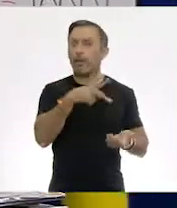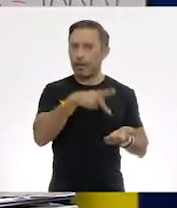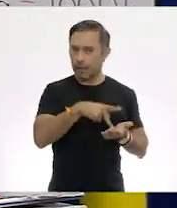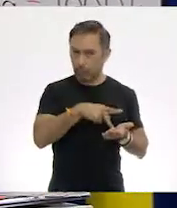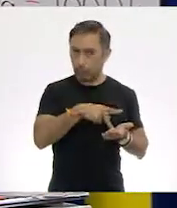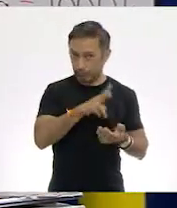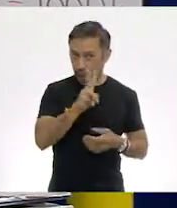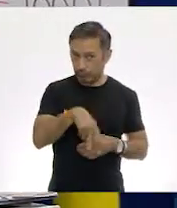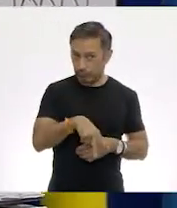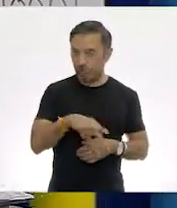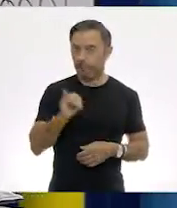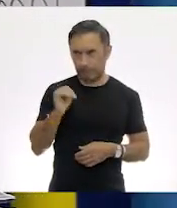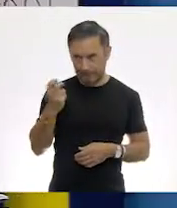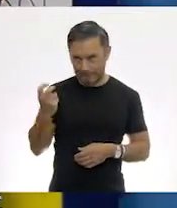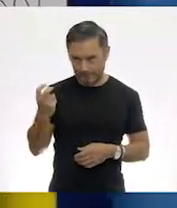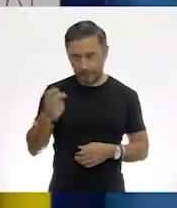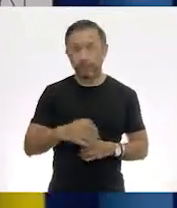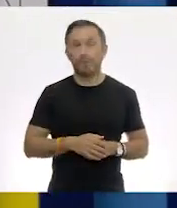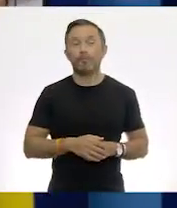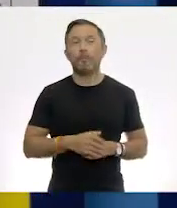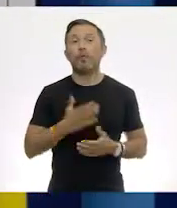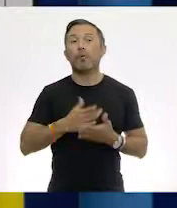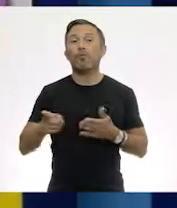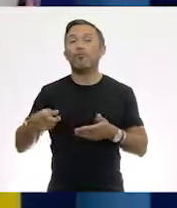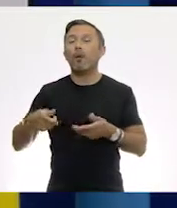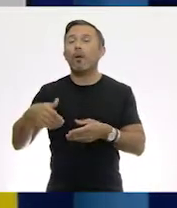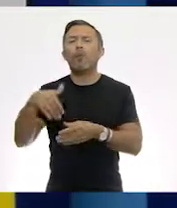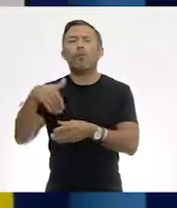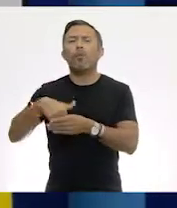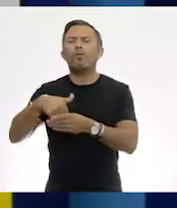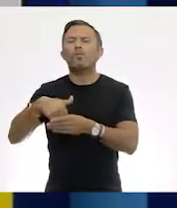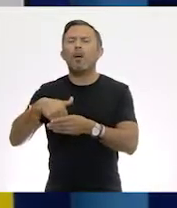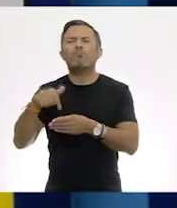Exacto. Y tomamos una bolsa ¿de cuánto?